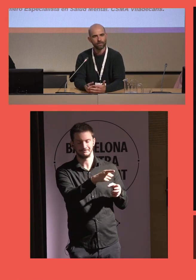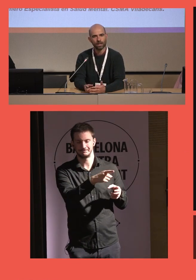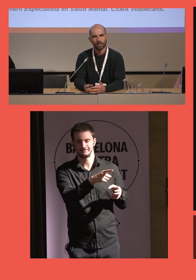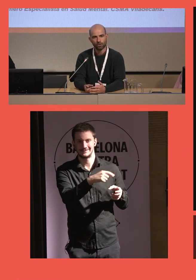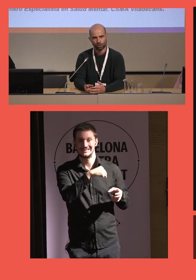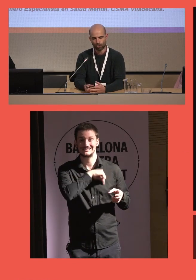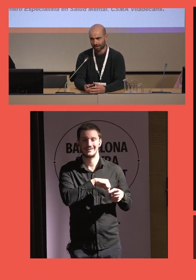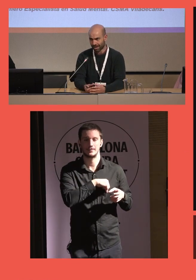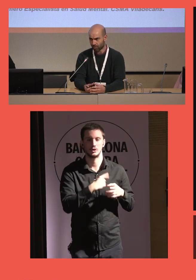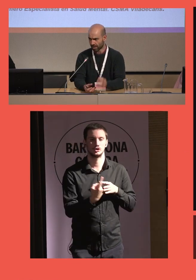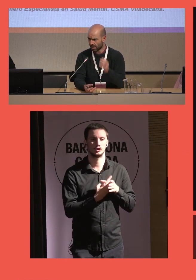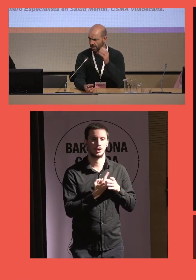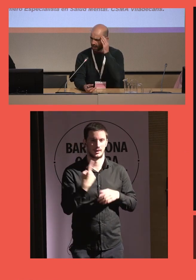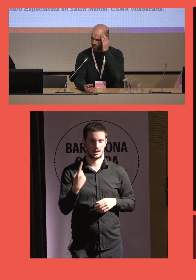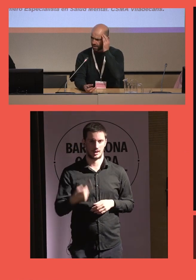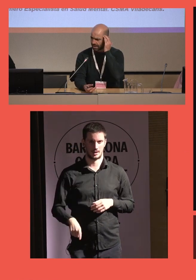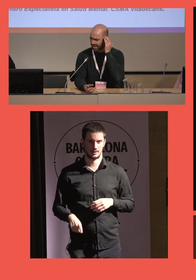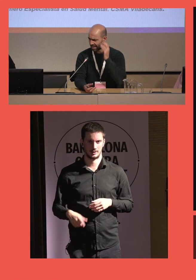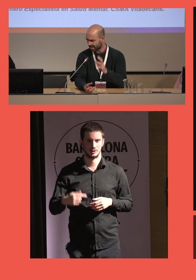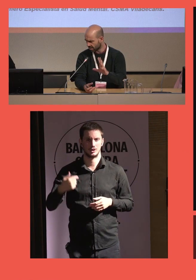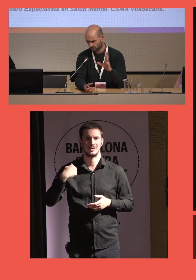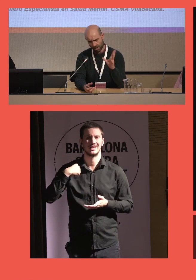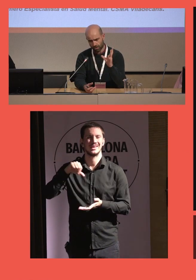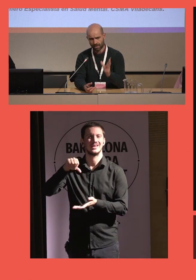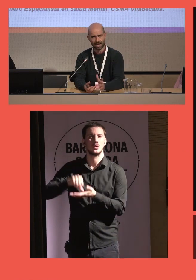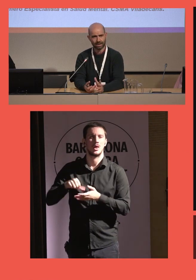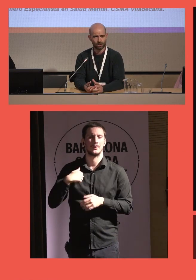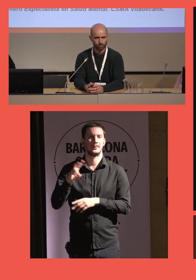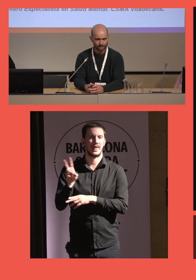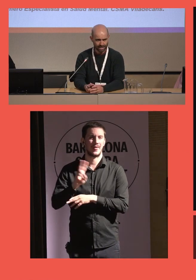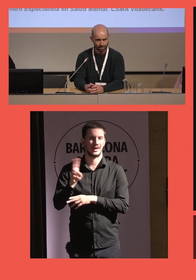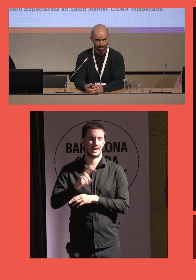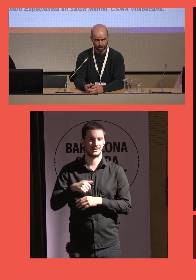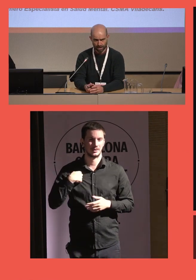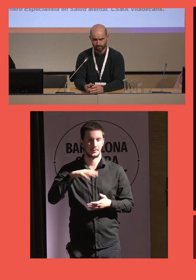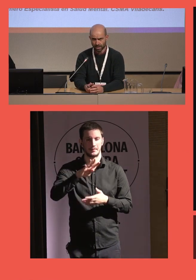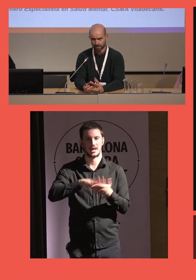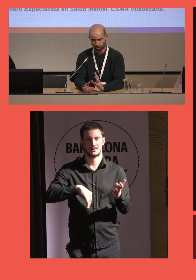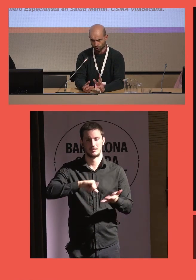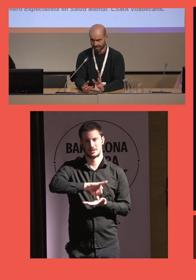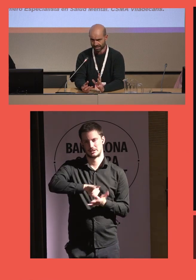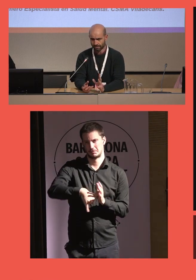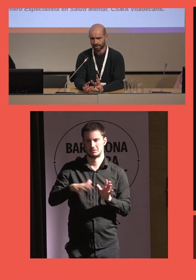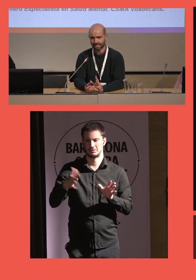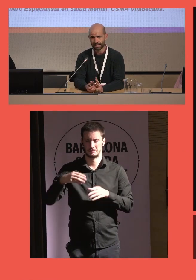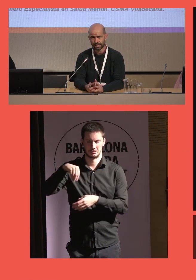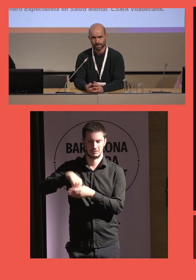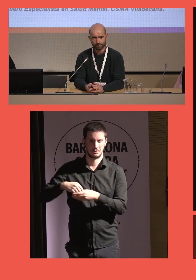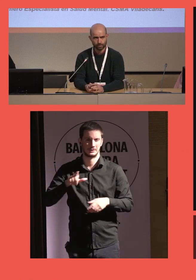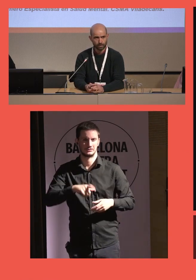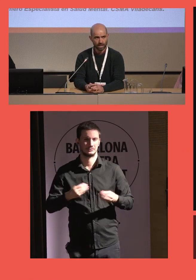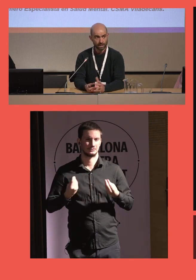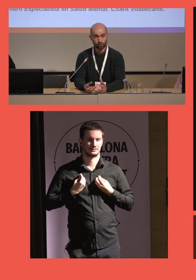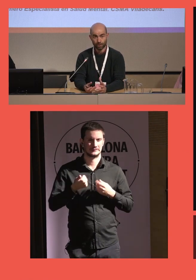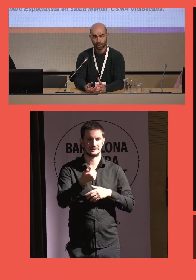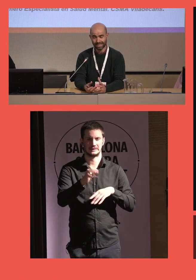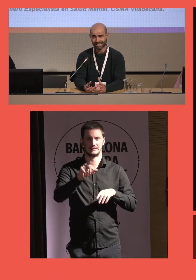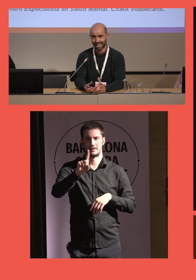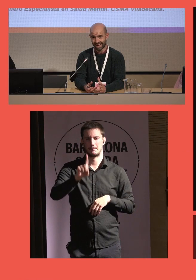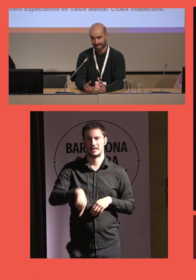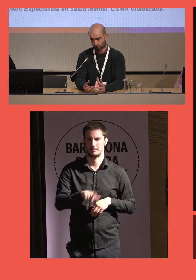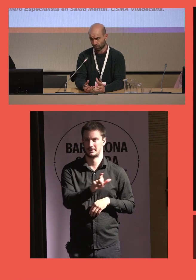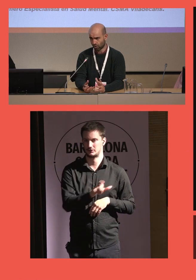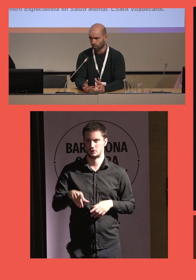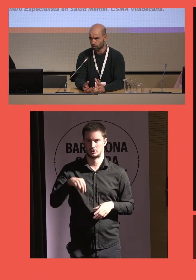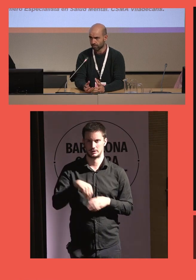importante. Nosotros trabajamos en la ciudad de Vila de Cans, es una ciudad del área metropolitana de Barcelona, de unos 60.000 habitantes, y es una ciudad